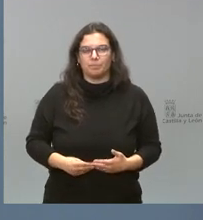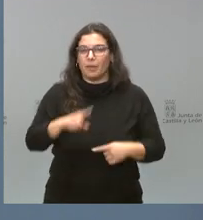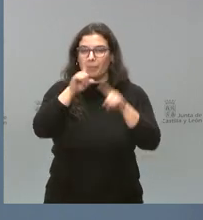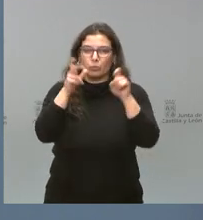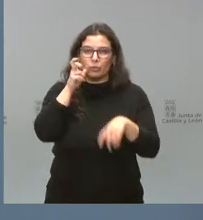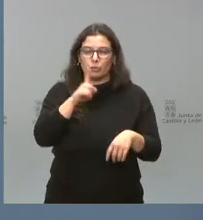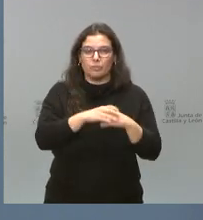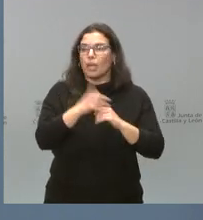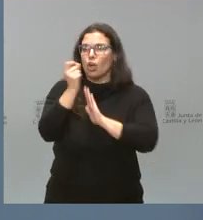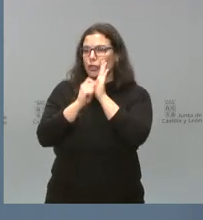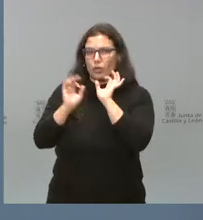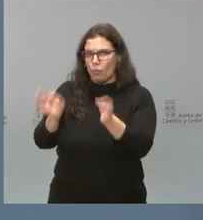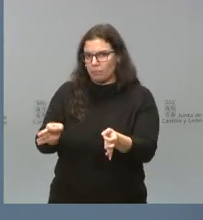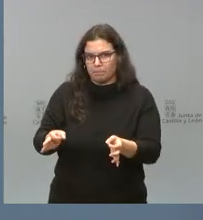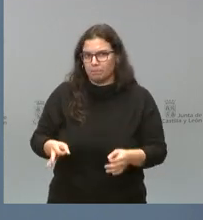las condiciones no se varían.